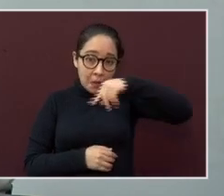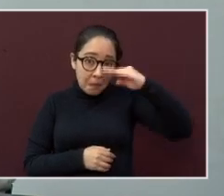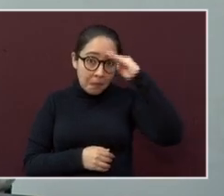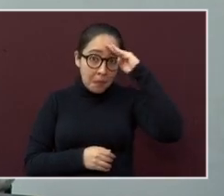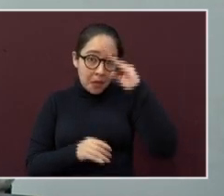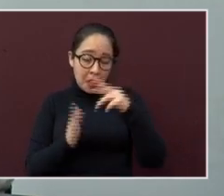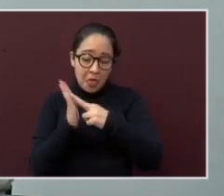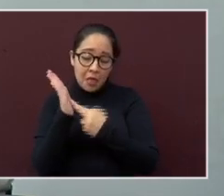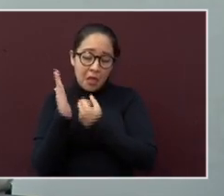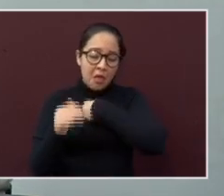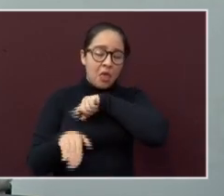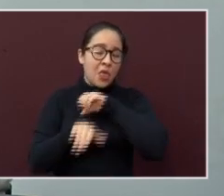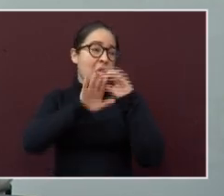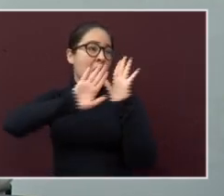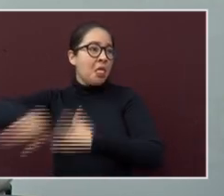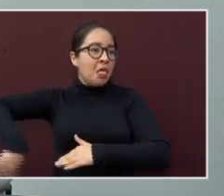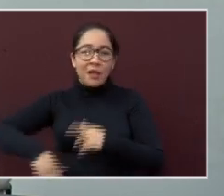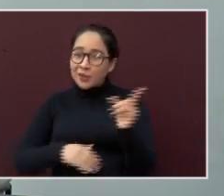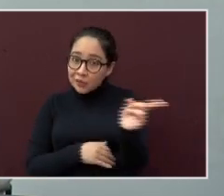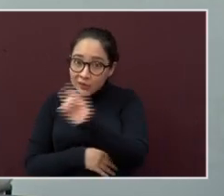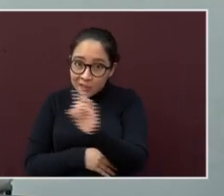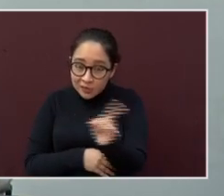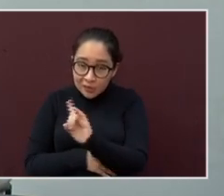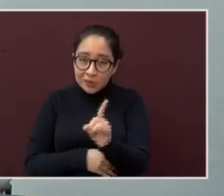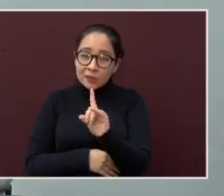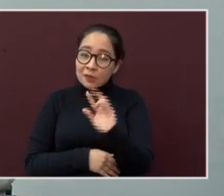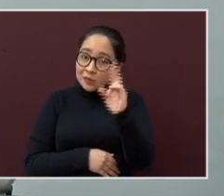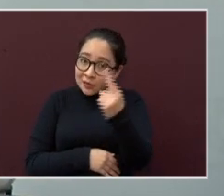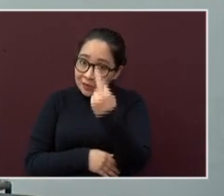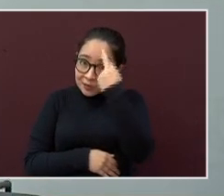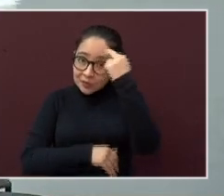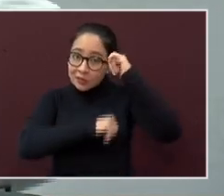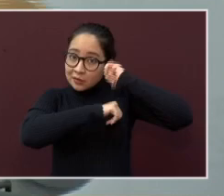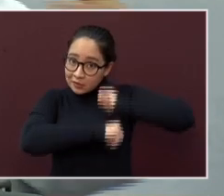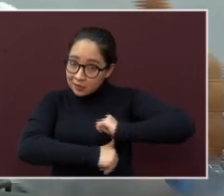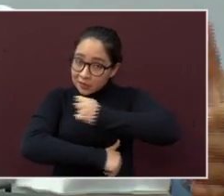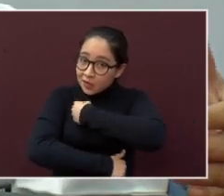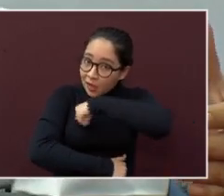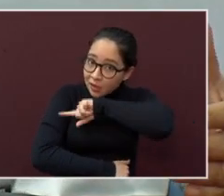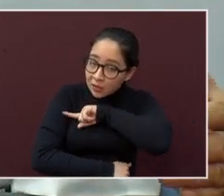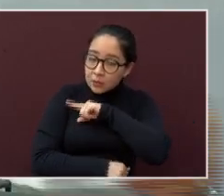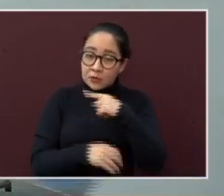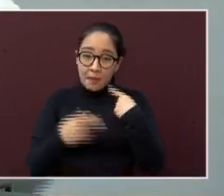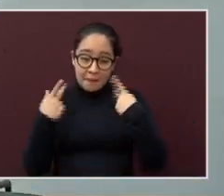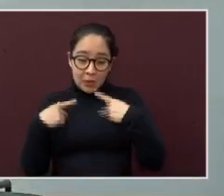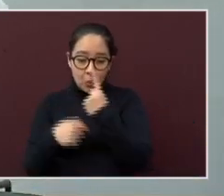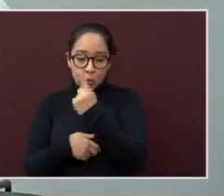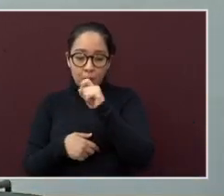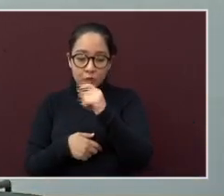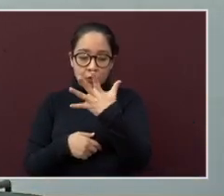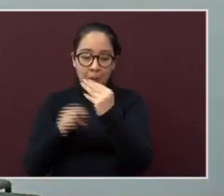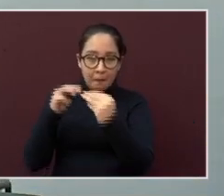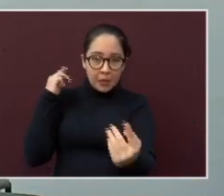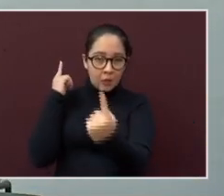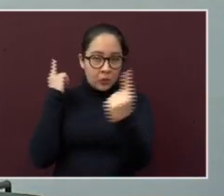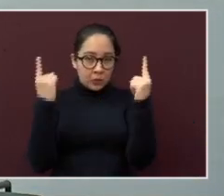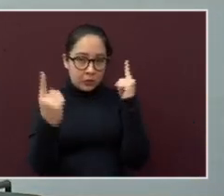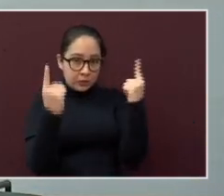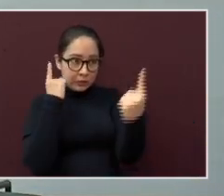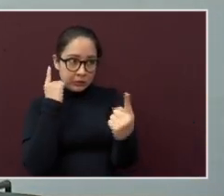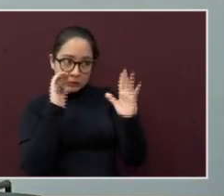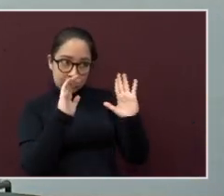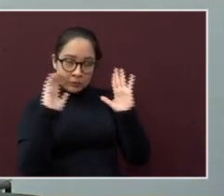No descuiden las recomendaciones sanitarias, la sana distancia, el lavado frecuente de manos,